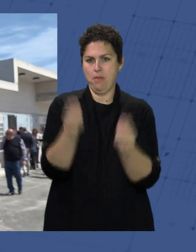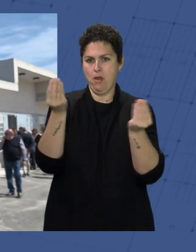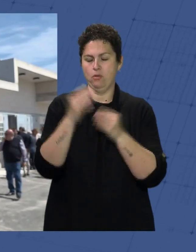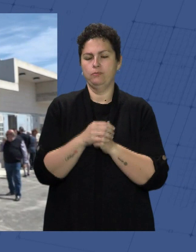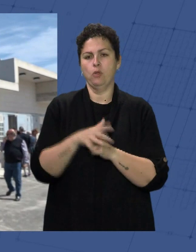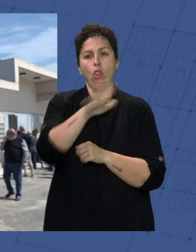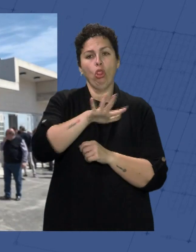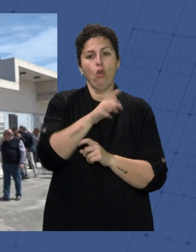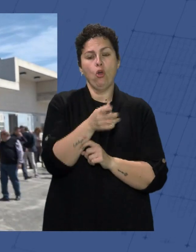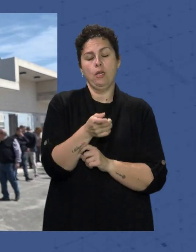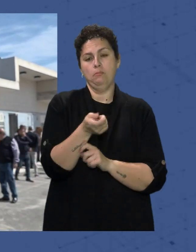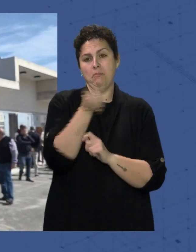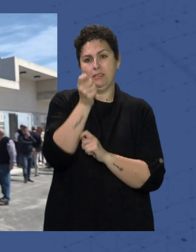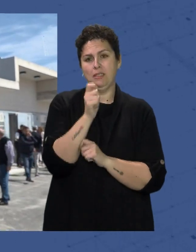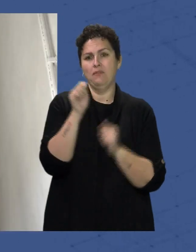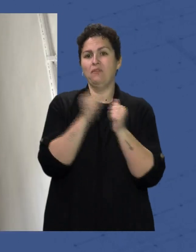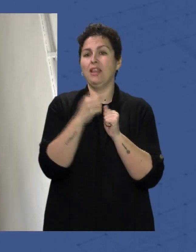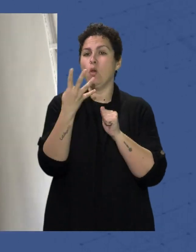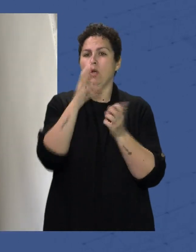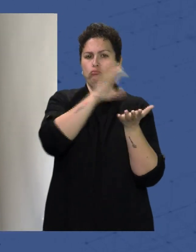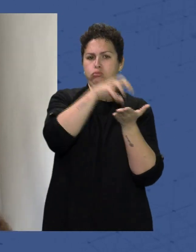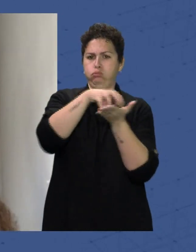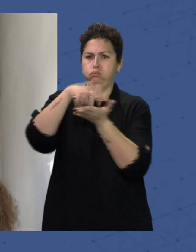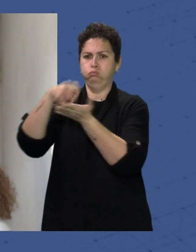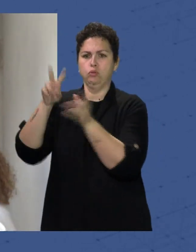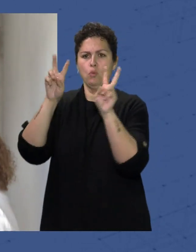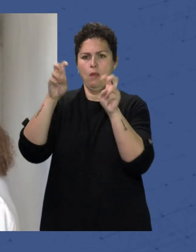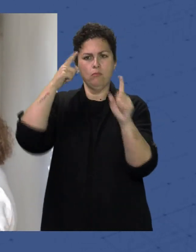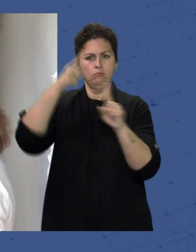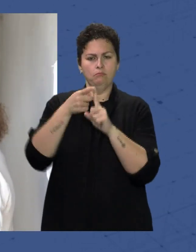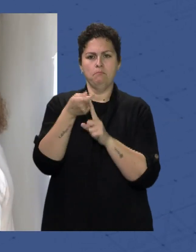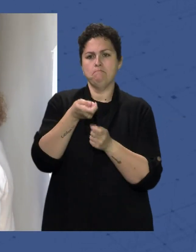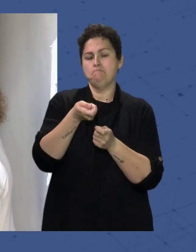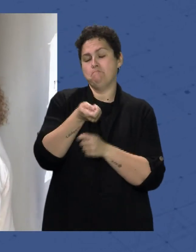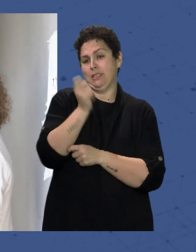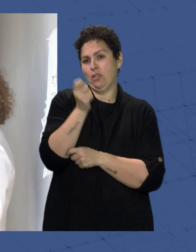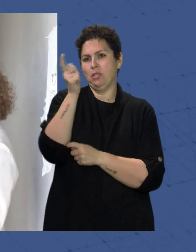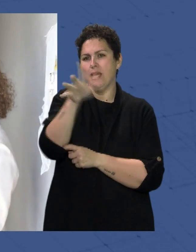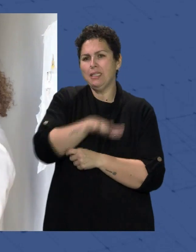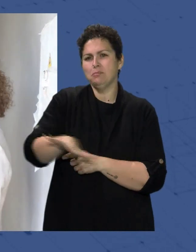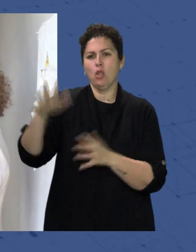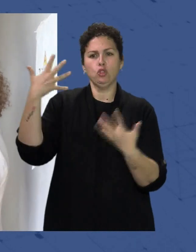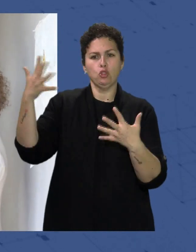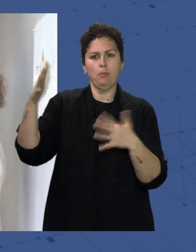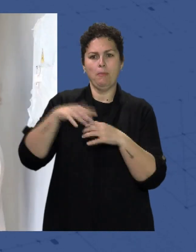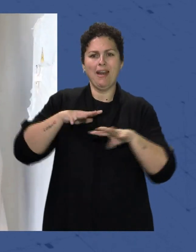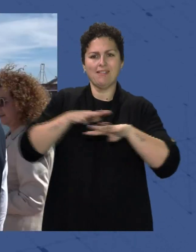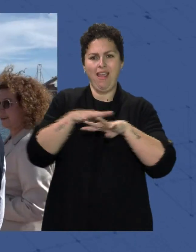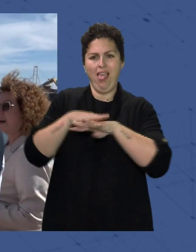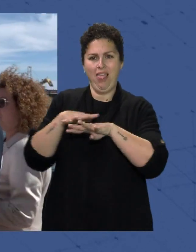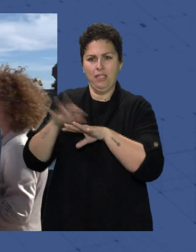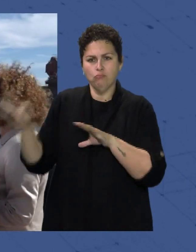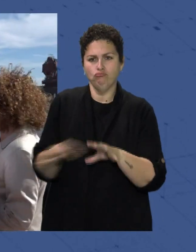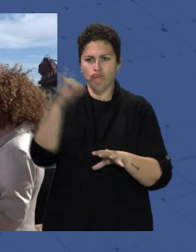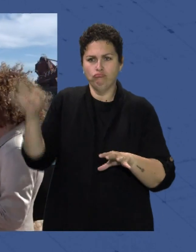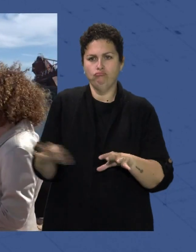construido 20 cuartos De armadores nuevos Para los pescadores Y un espacio de sombra Para el tendido de redes Además